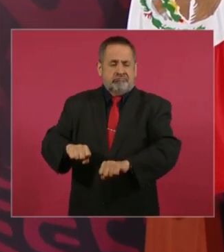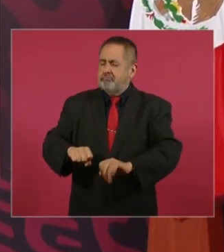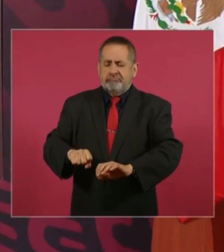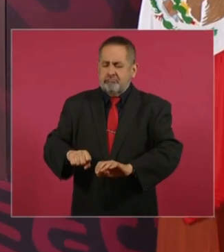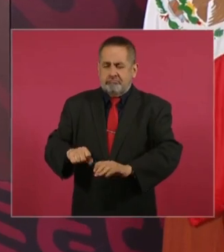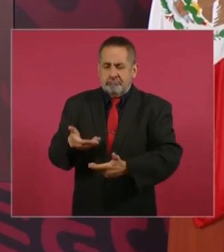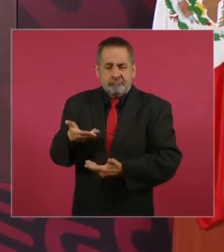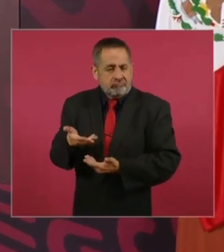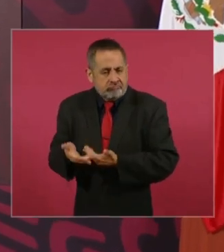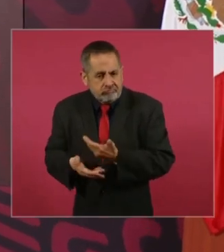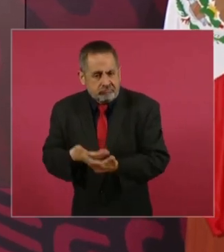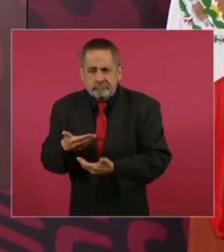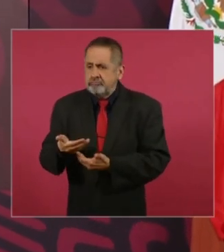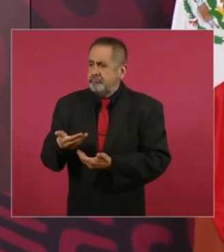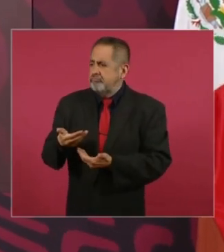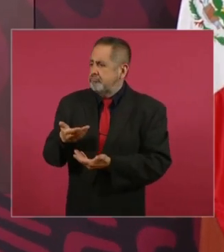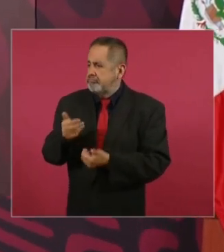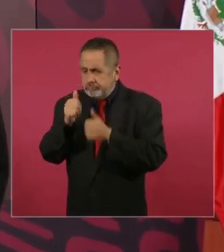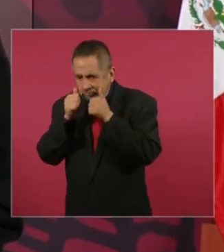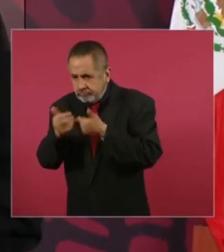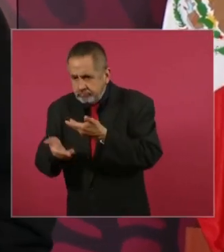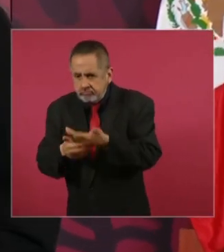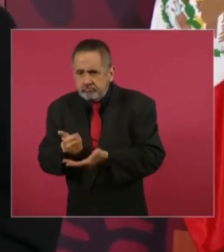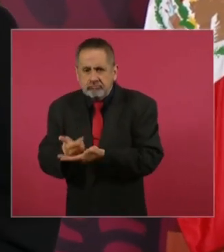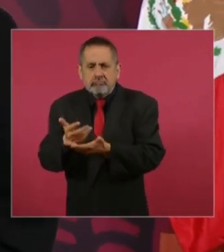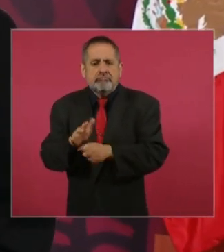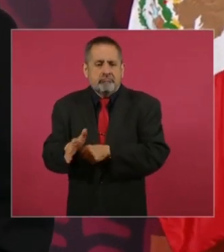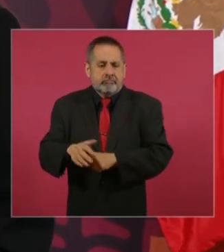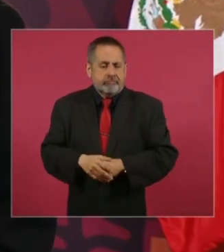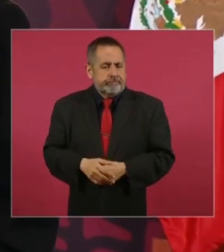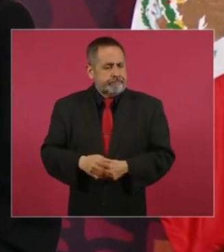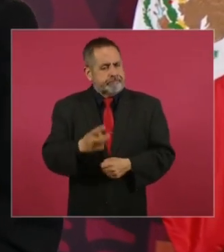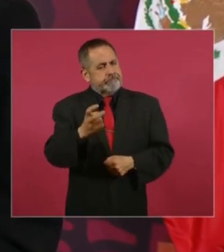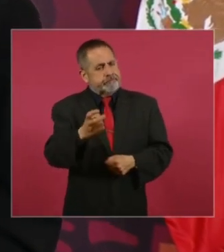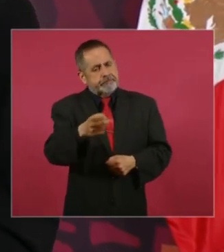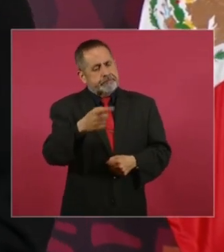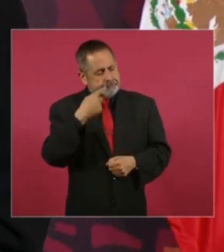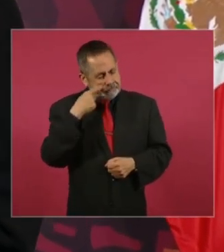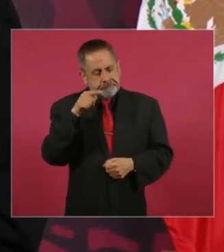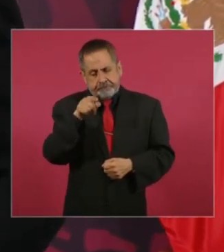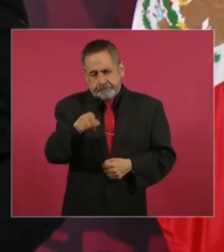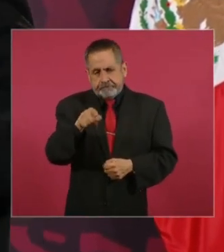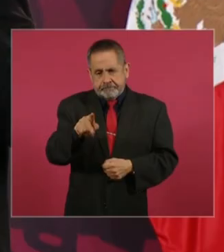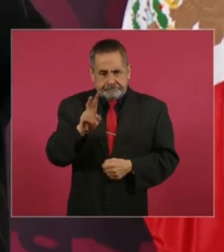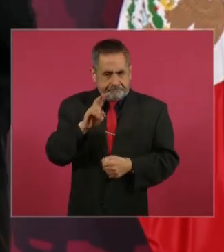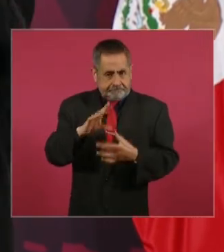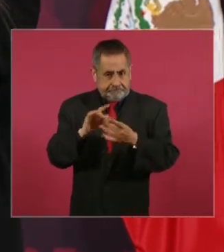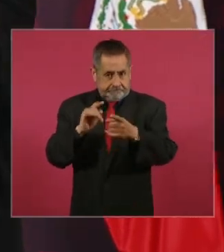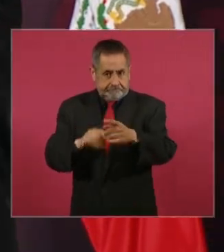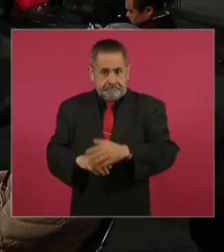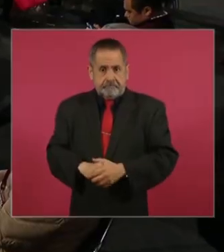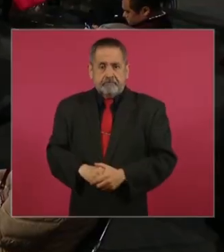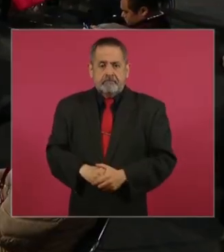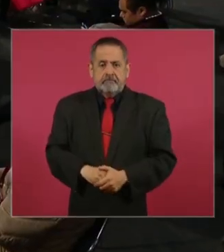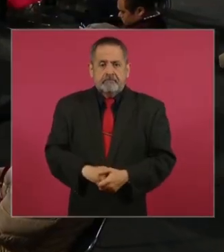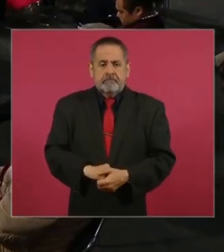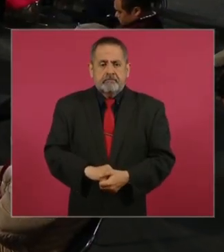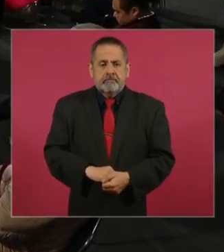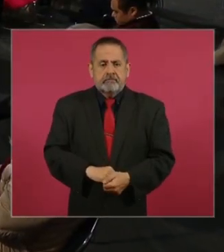más lo del servidor público. Entonces, lo vamos a tratar y… Lo de Bancomer.